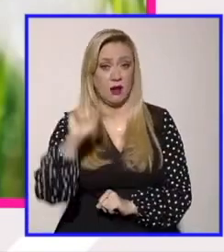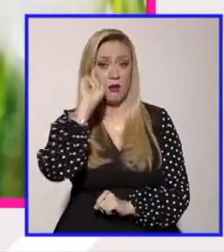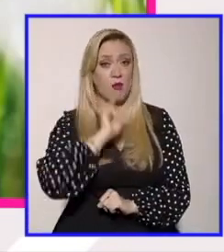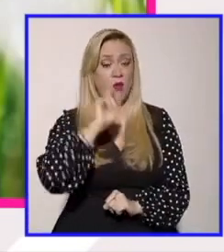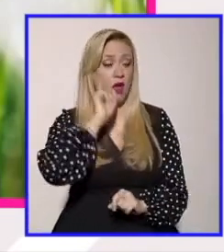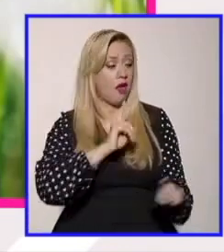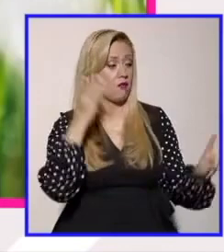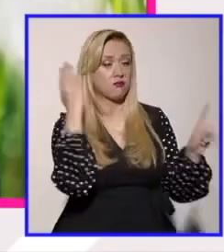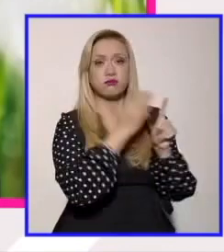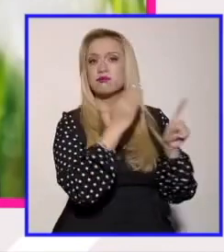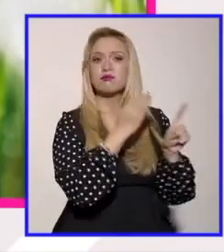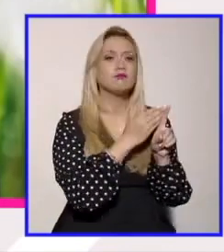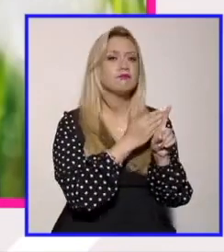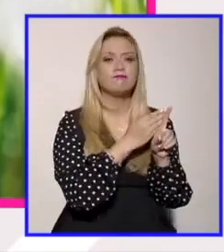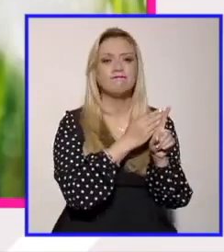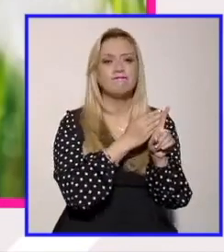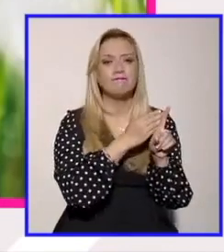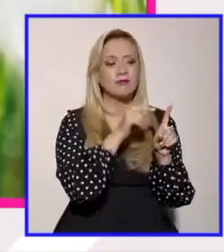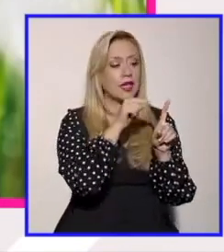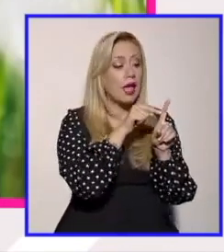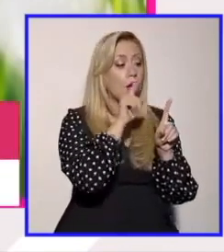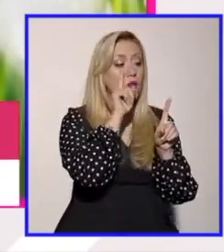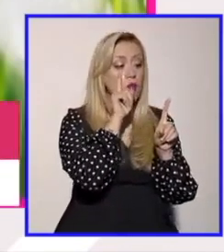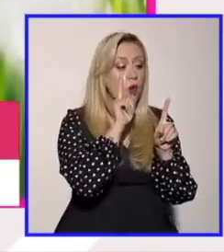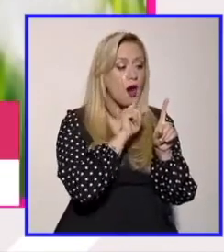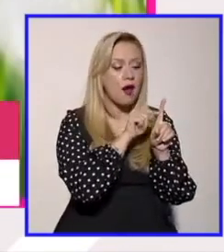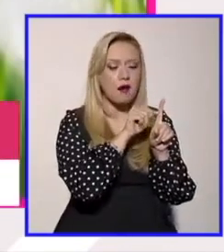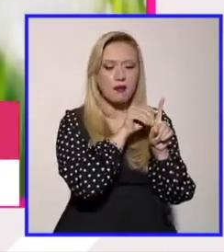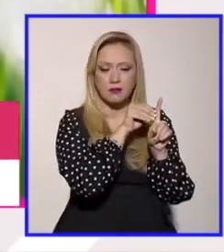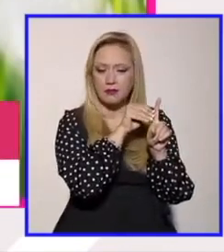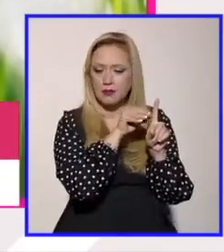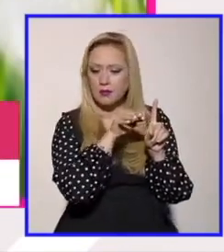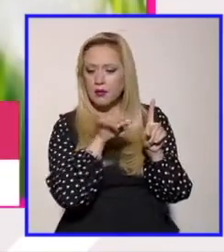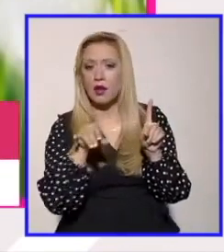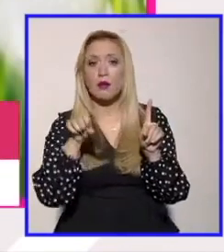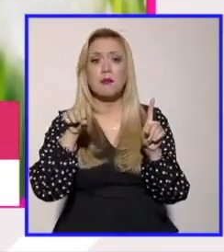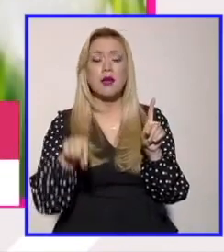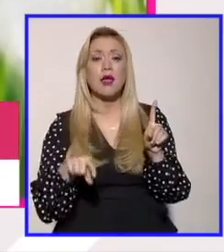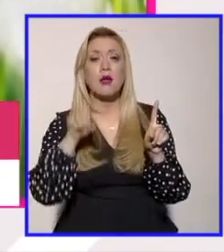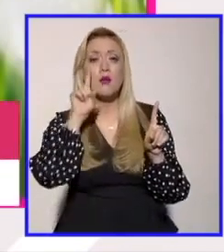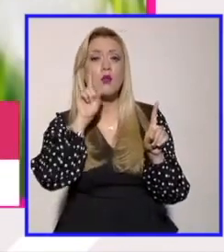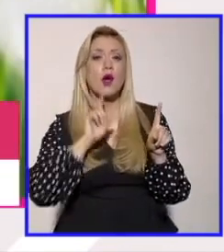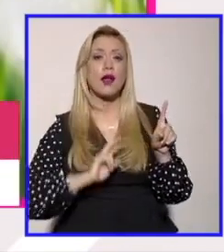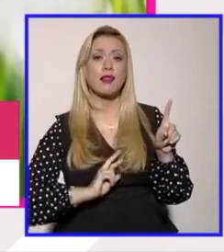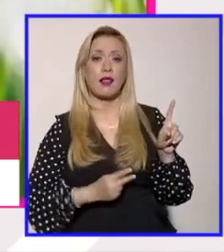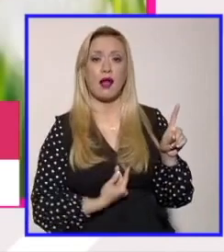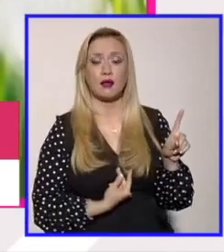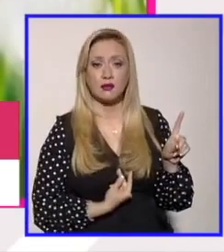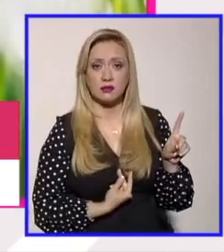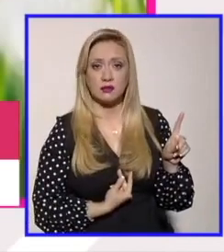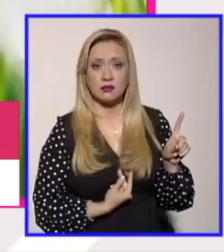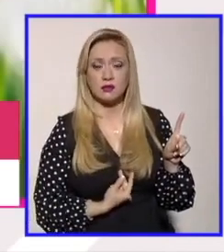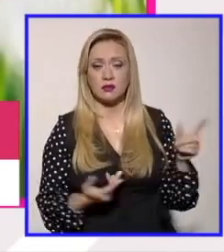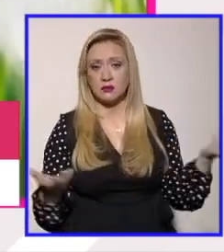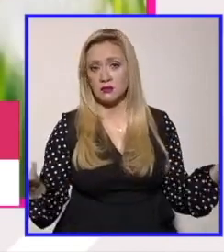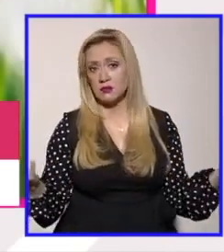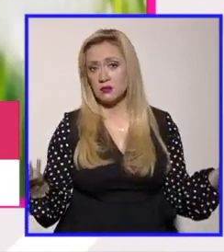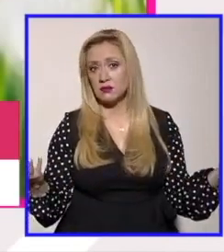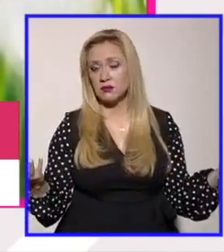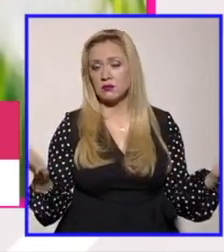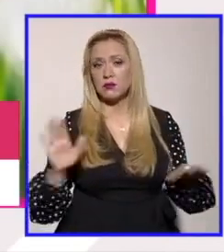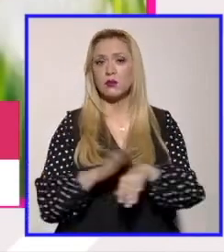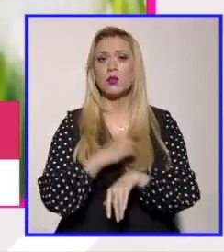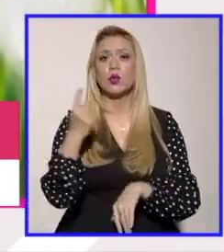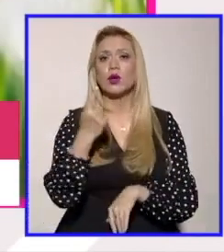causalmente emanando de allí y eso las mujeres trans lo tenemos muy claro sobre todo por ejemplo con las violencias que tienen que ver con